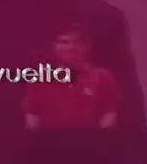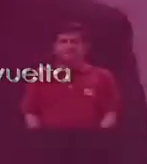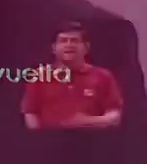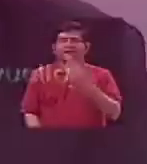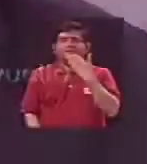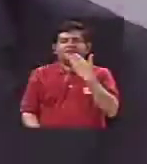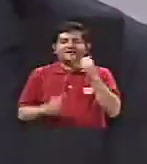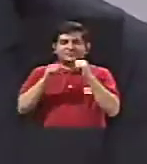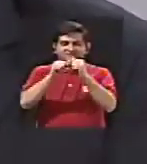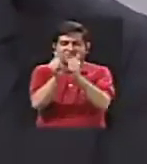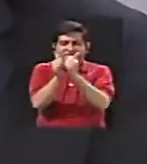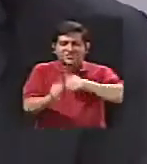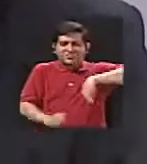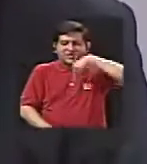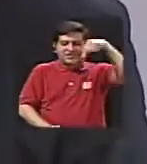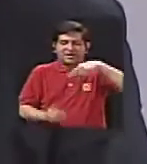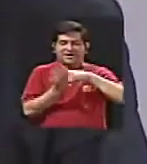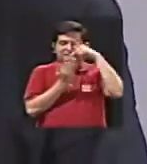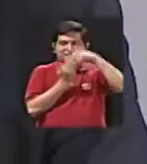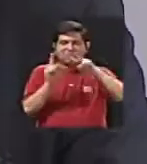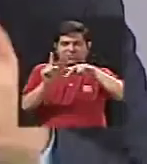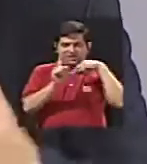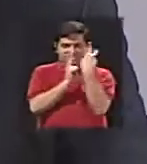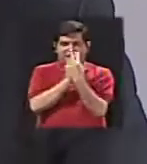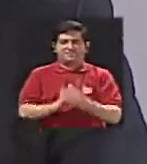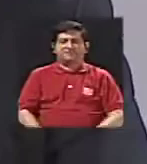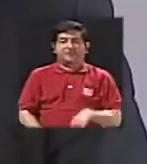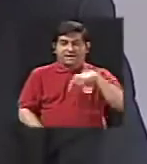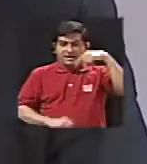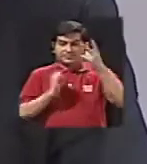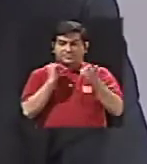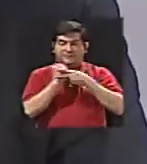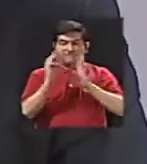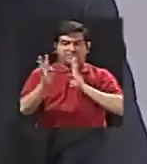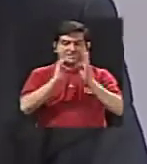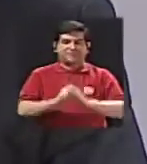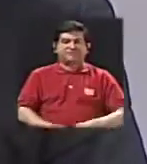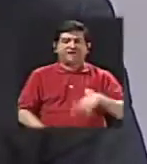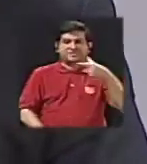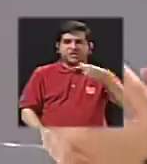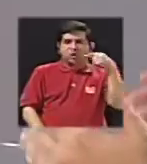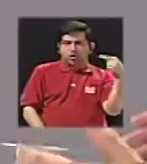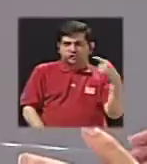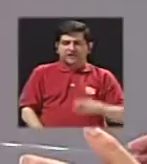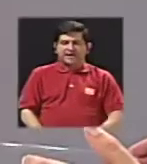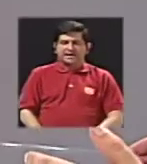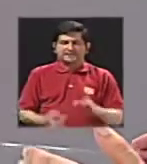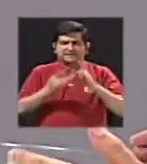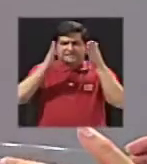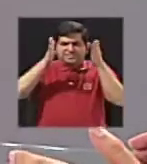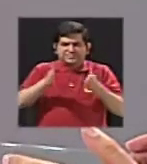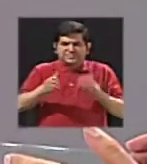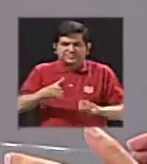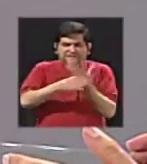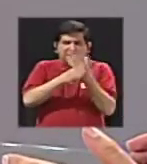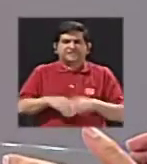Gracias por continuar con nosotros en su programa Puntos de Vista. En esta ocasión estamos conversando con Gino González, vulcanólogo de la Red Sismológica Nacional,